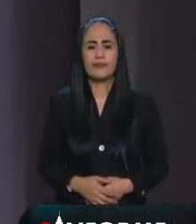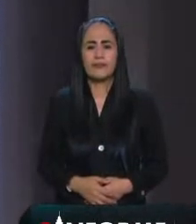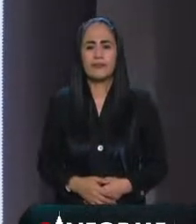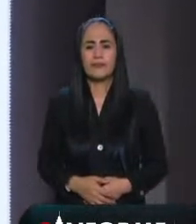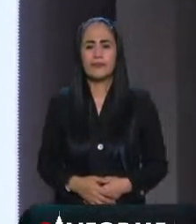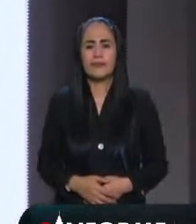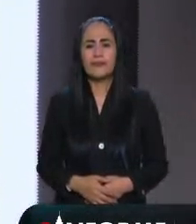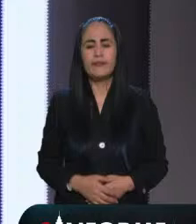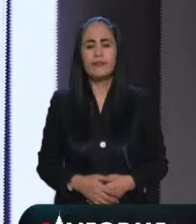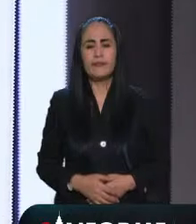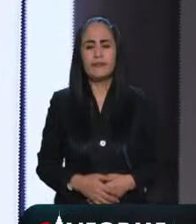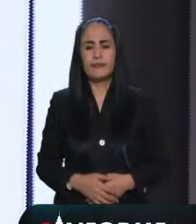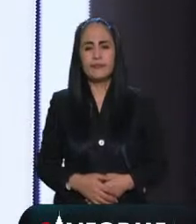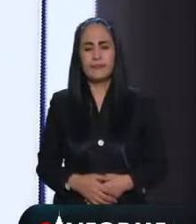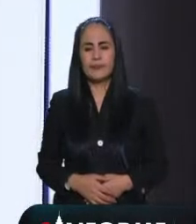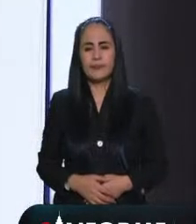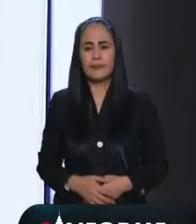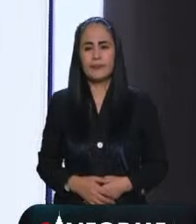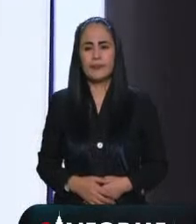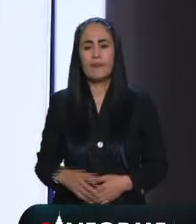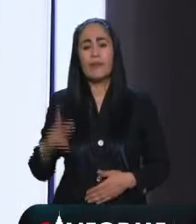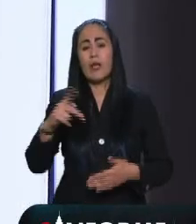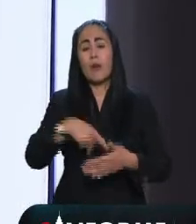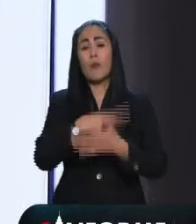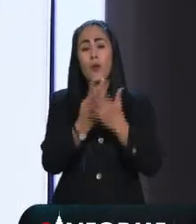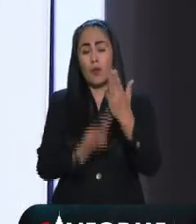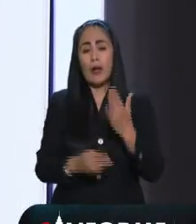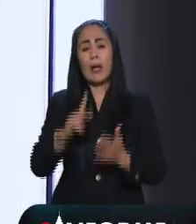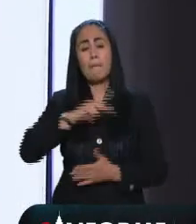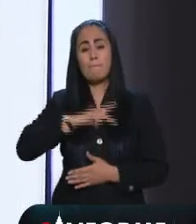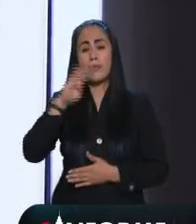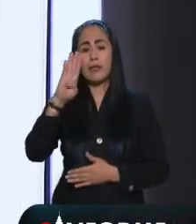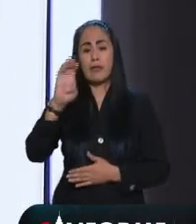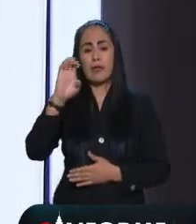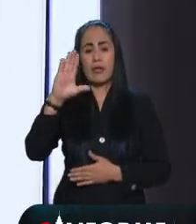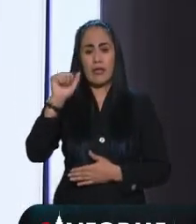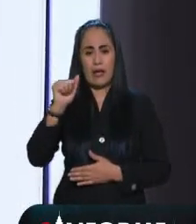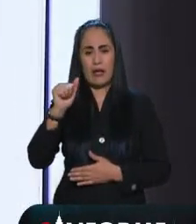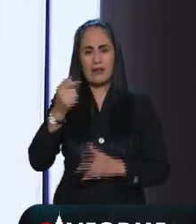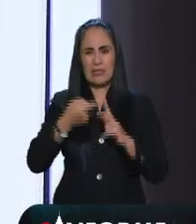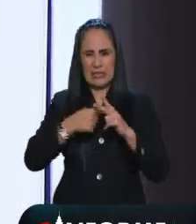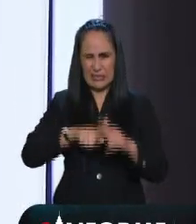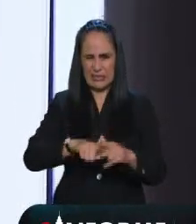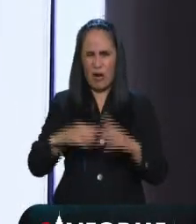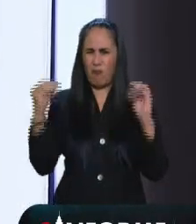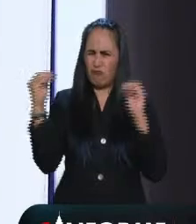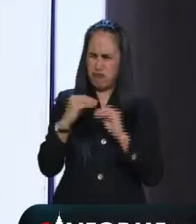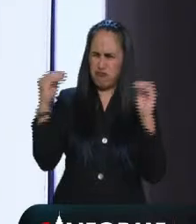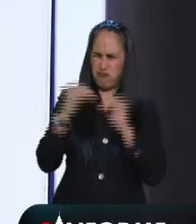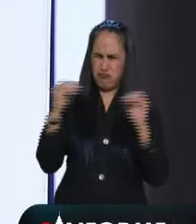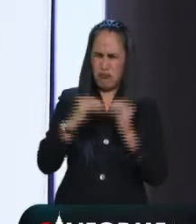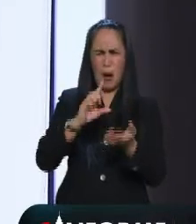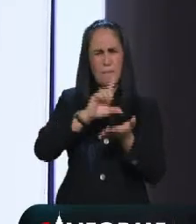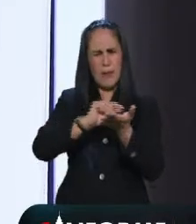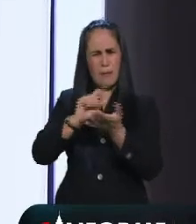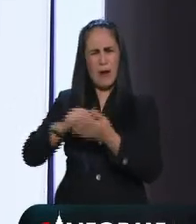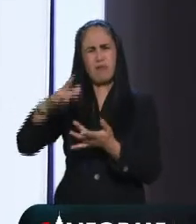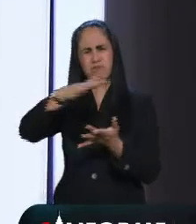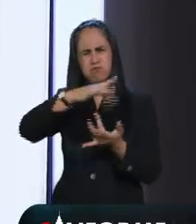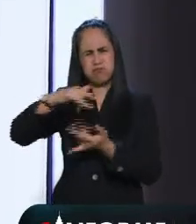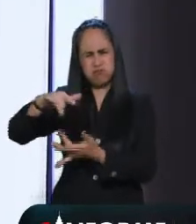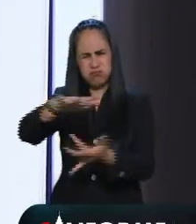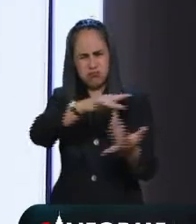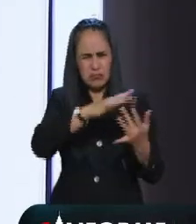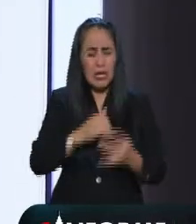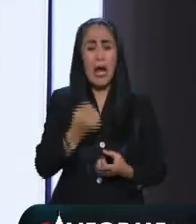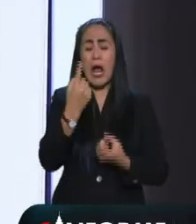Oiga y resulta que el programa IDECA para empezar detonó una polémica en redes sociales porque hay al parecer a quien no